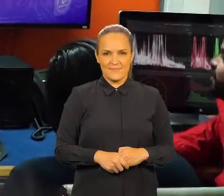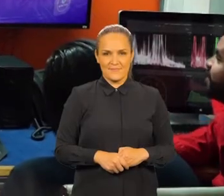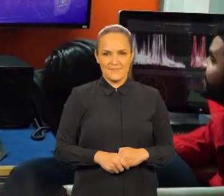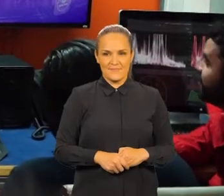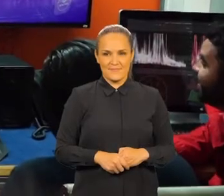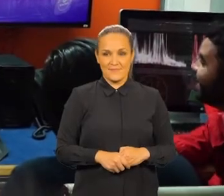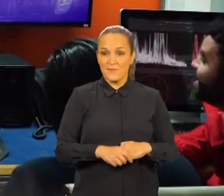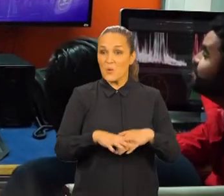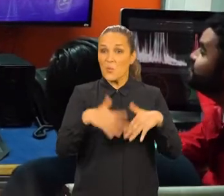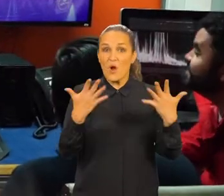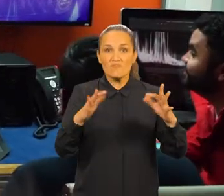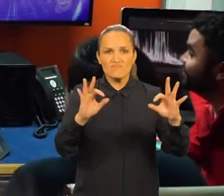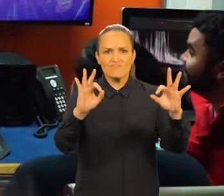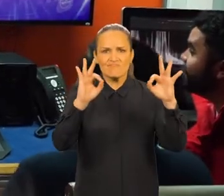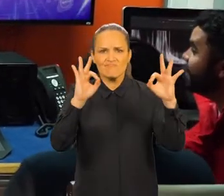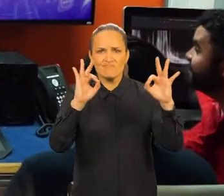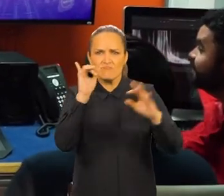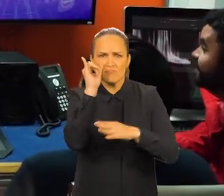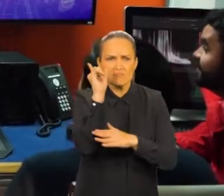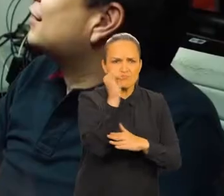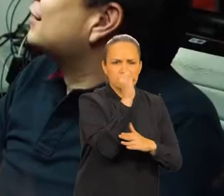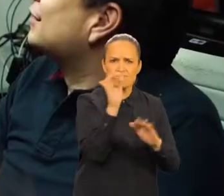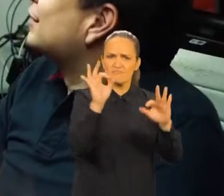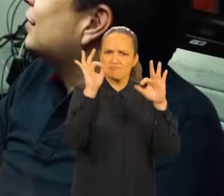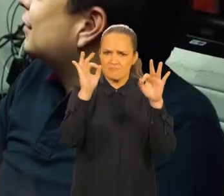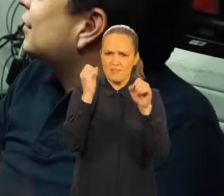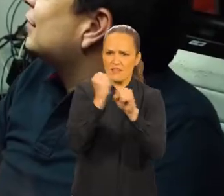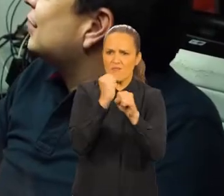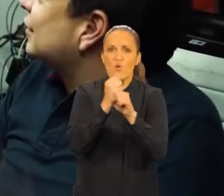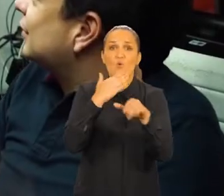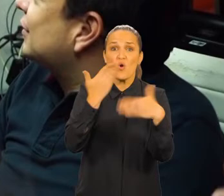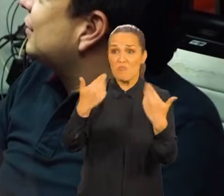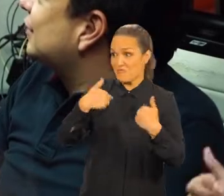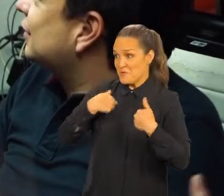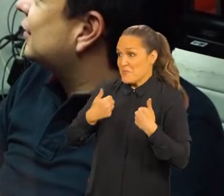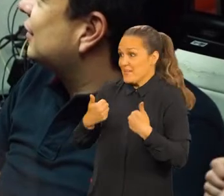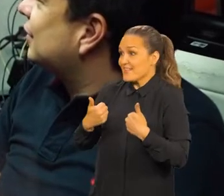Bueno, quedó genial nuestro trabajo. ¿Cómo lo hice?